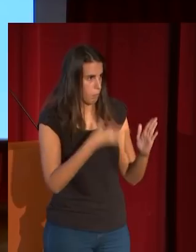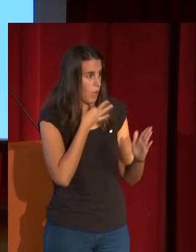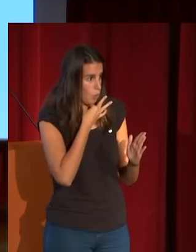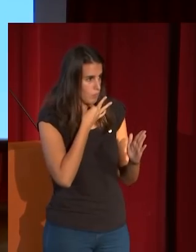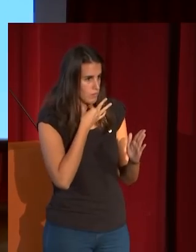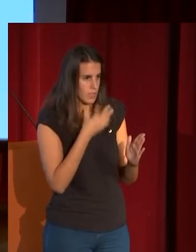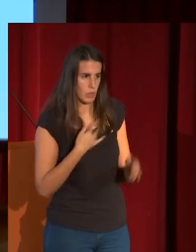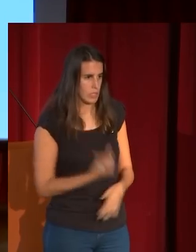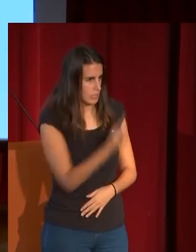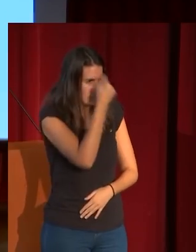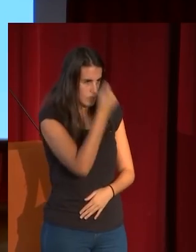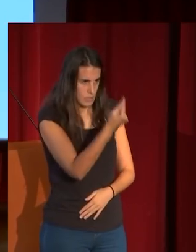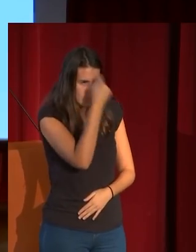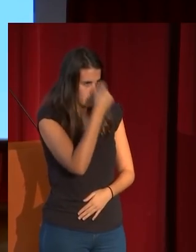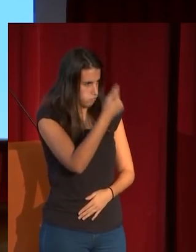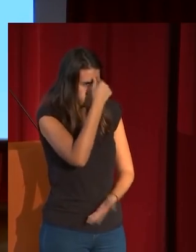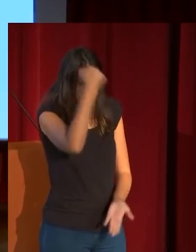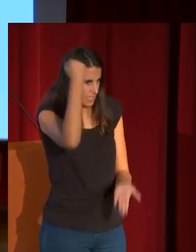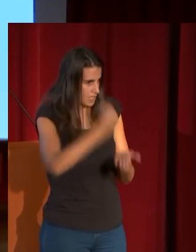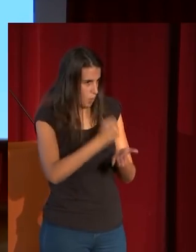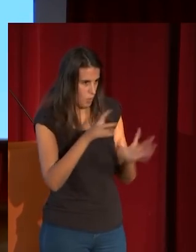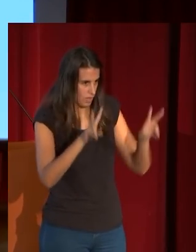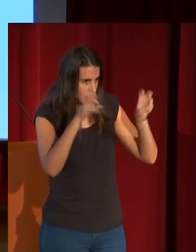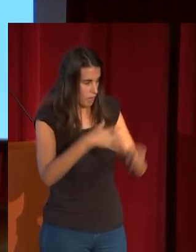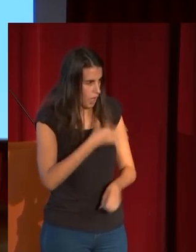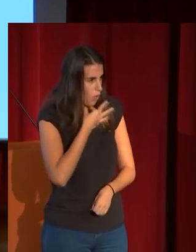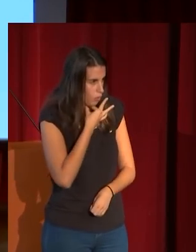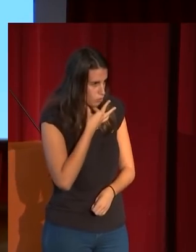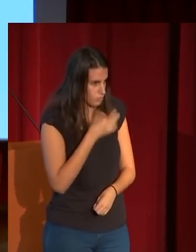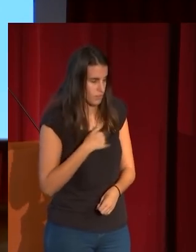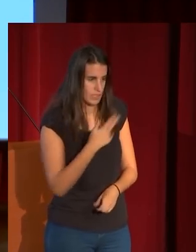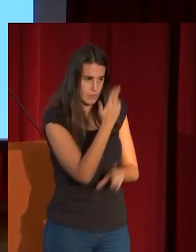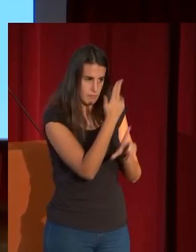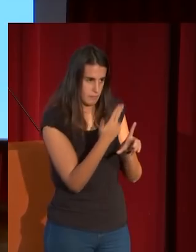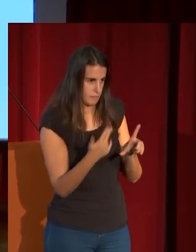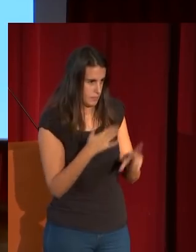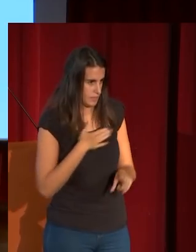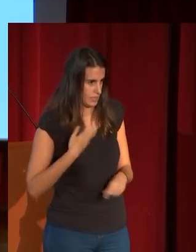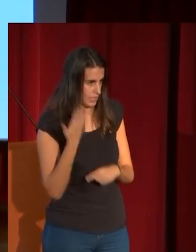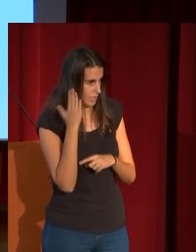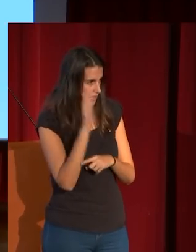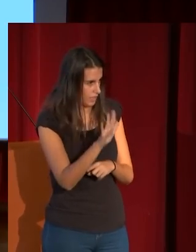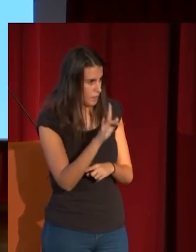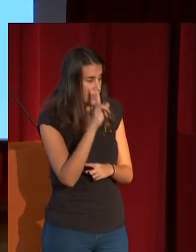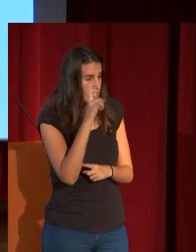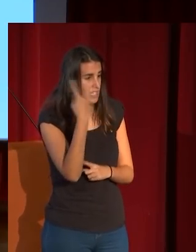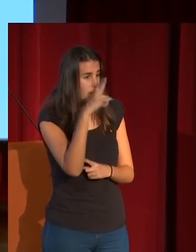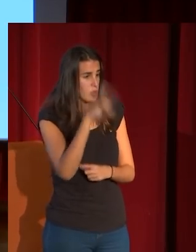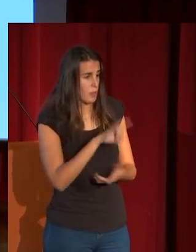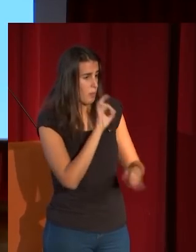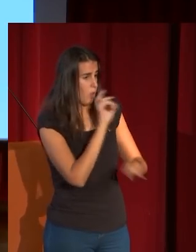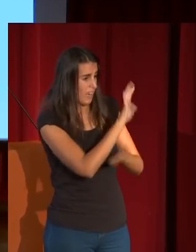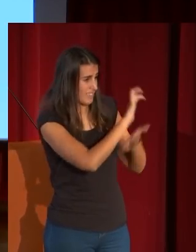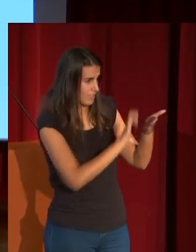lo podía quitar de la cabeza estuvo un mes obsesionado por esto esto lo sabemos también por los relatos de la época de